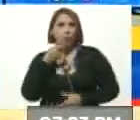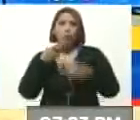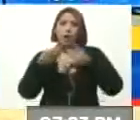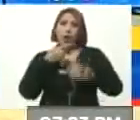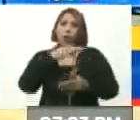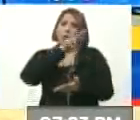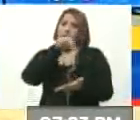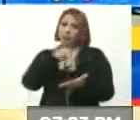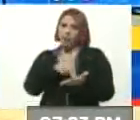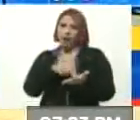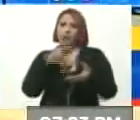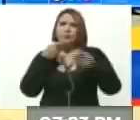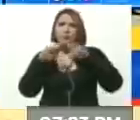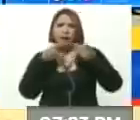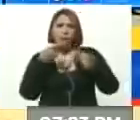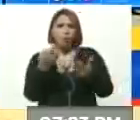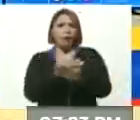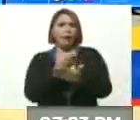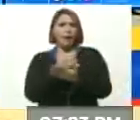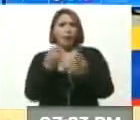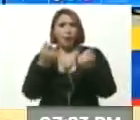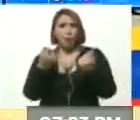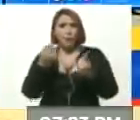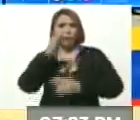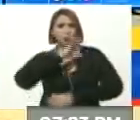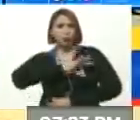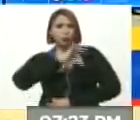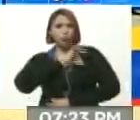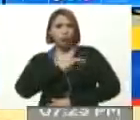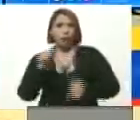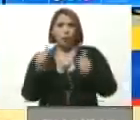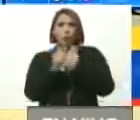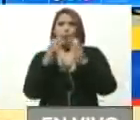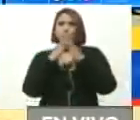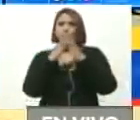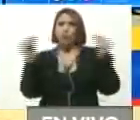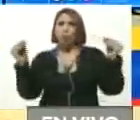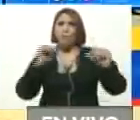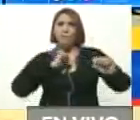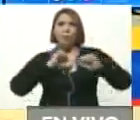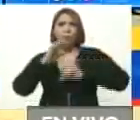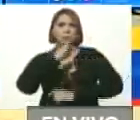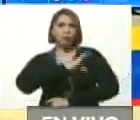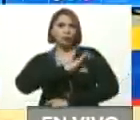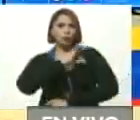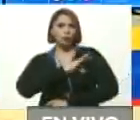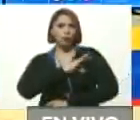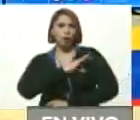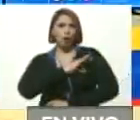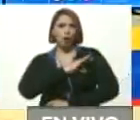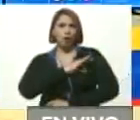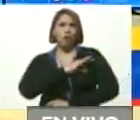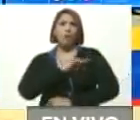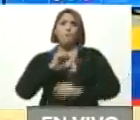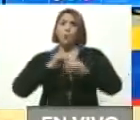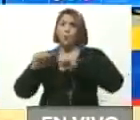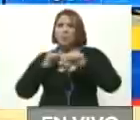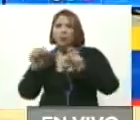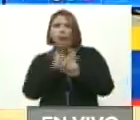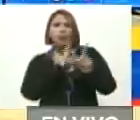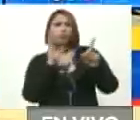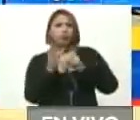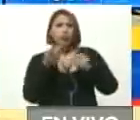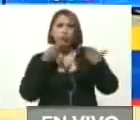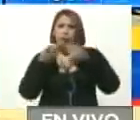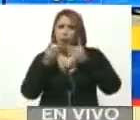nacional, a diálogo económico, a diálogo social con todos los movimientos sociales, con todos los movimientos culturales, diálogo